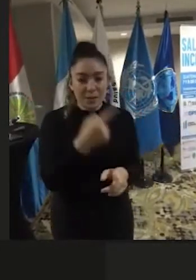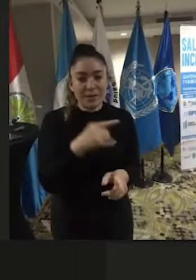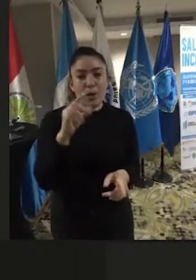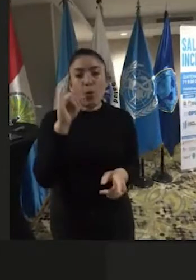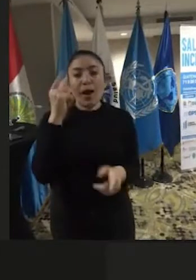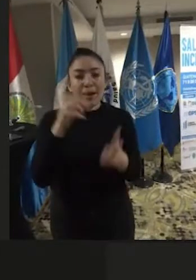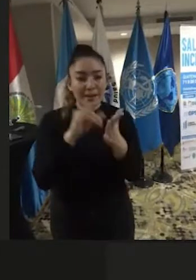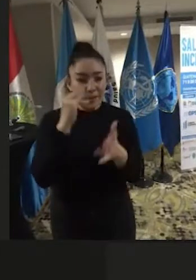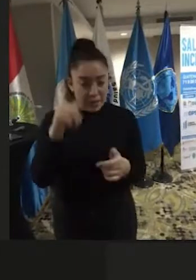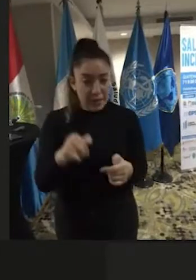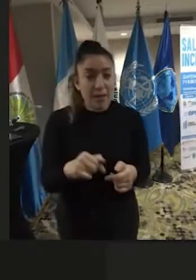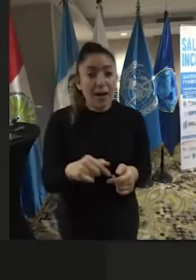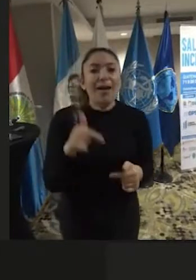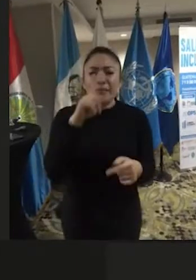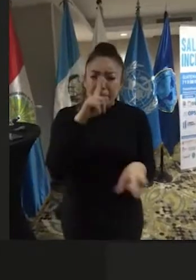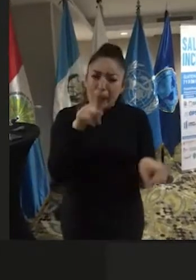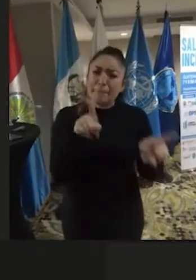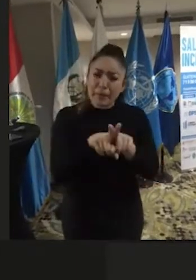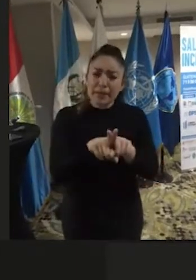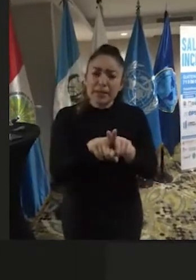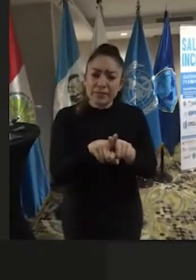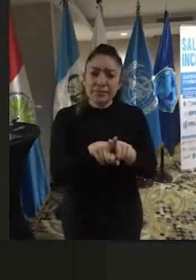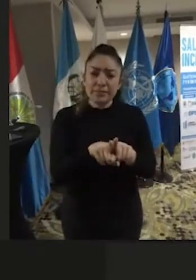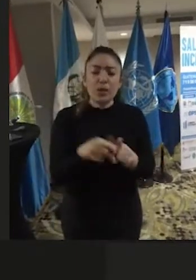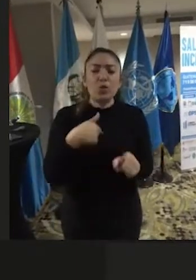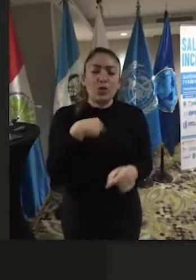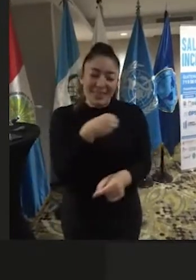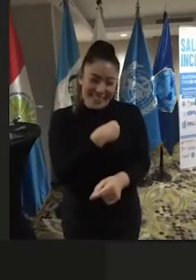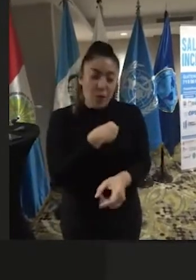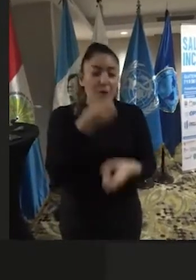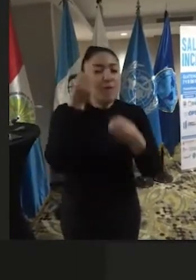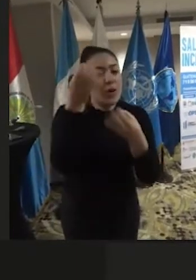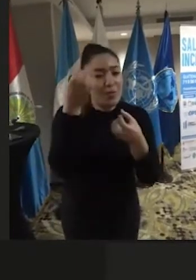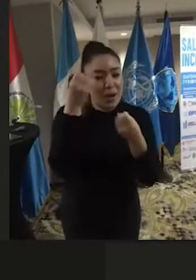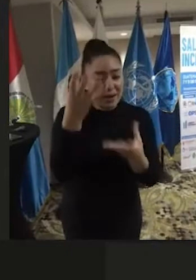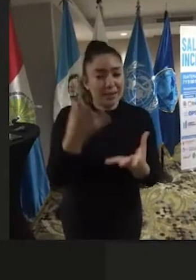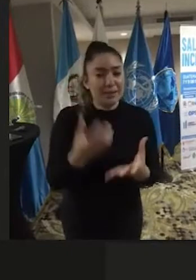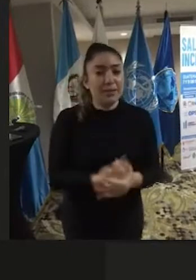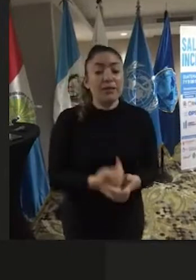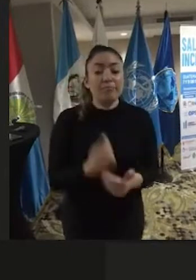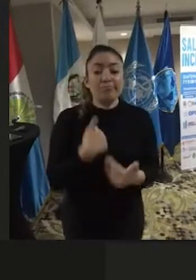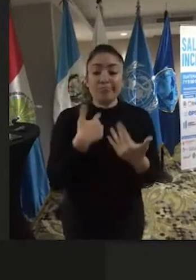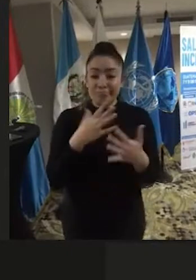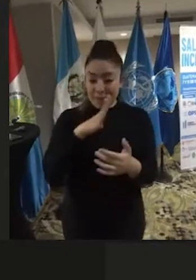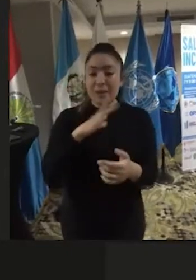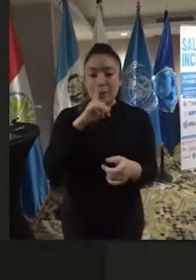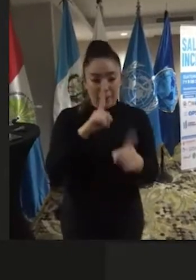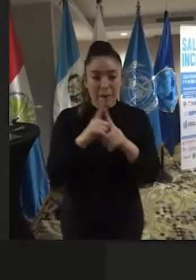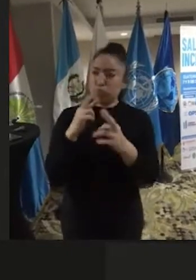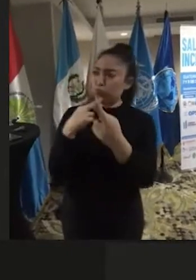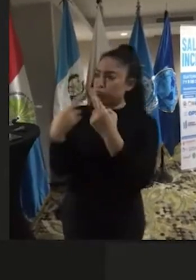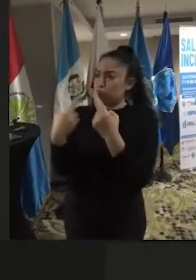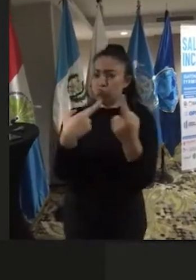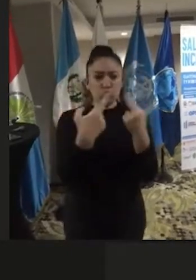También quiero informarles que hemos tenido relación con